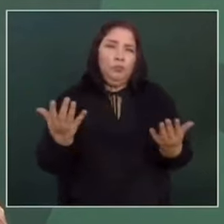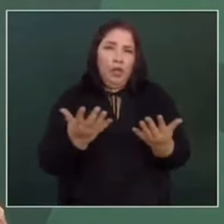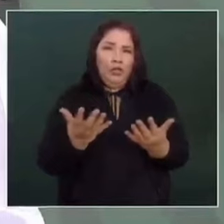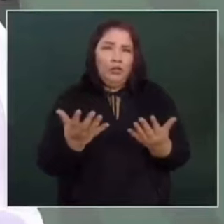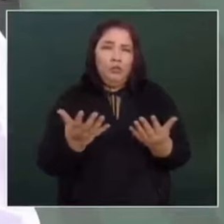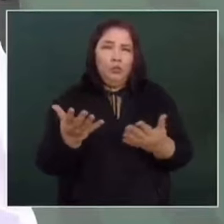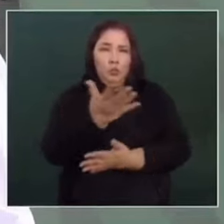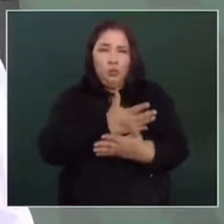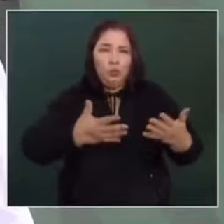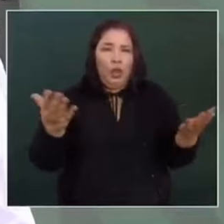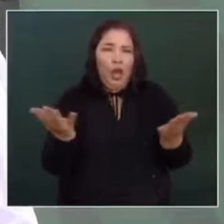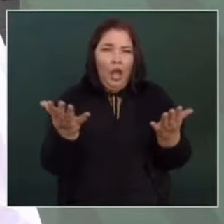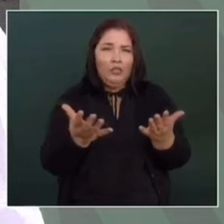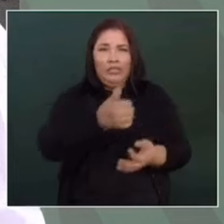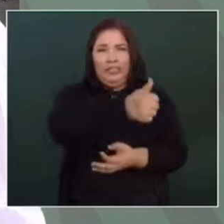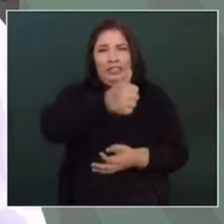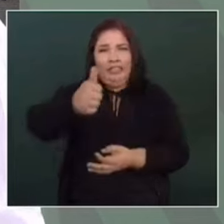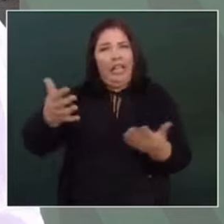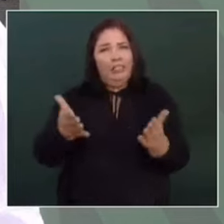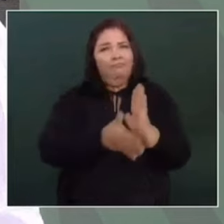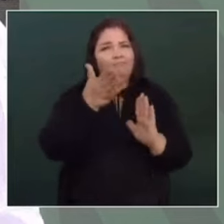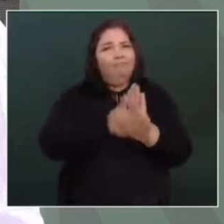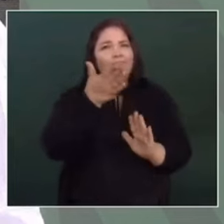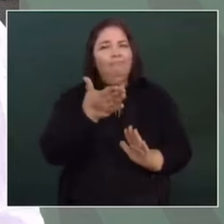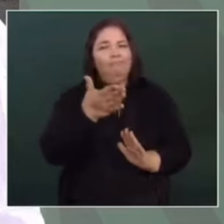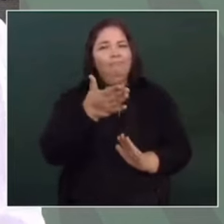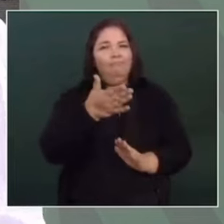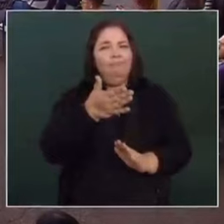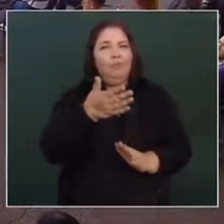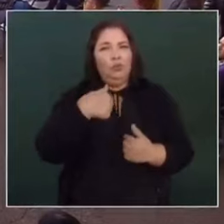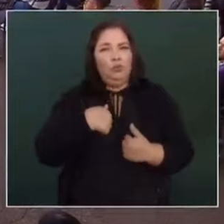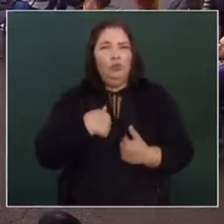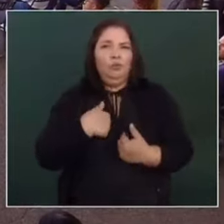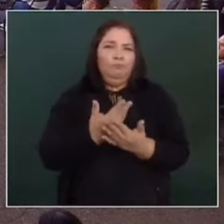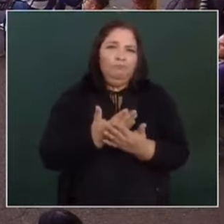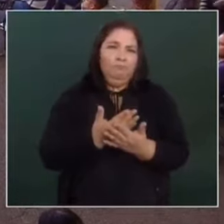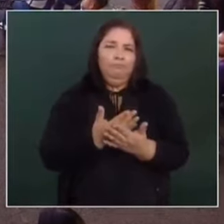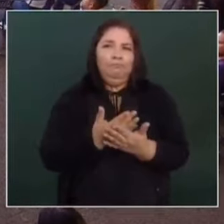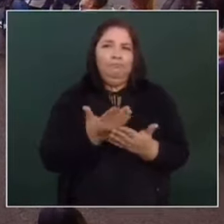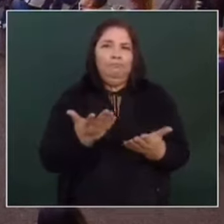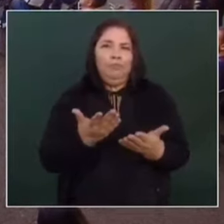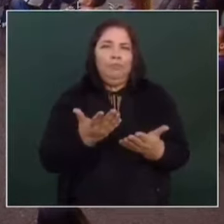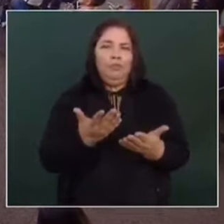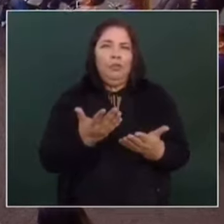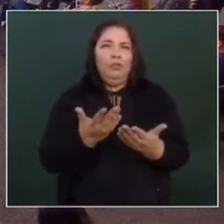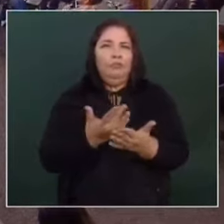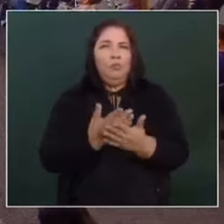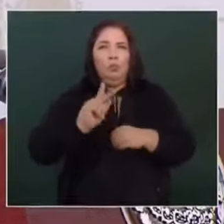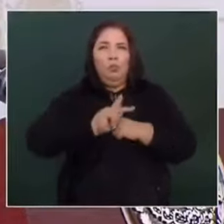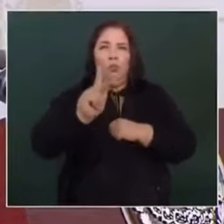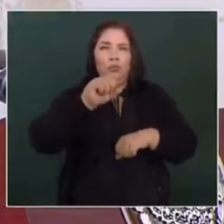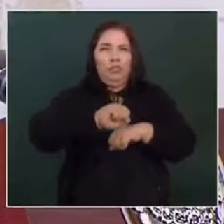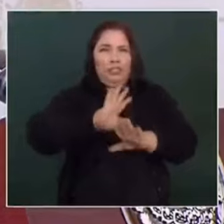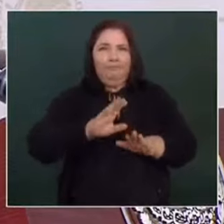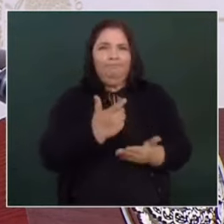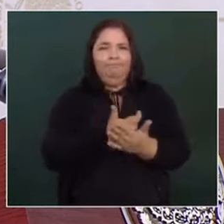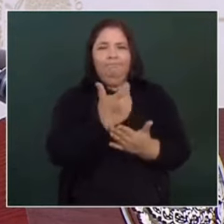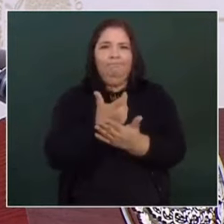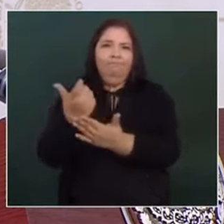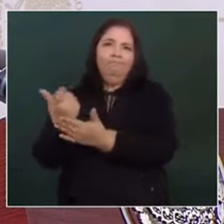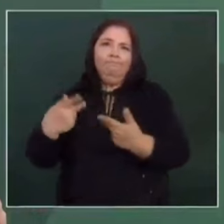va a organizar la autoconstrucción de vivienda. Yo espero que la semana próxima empecemos ya a entregar